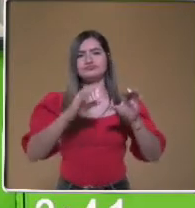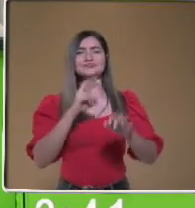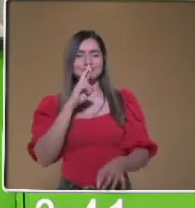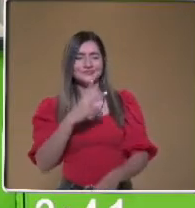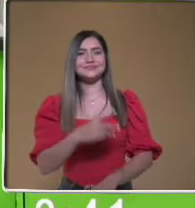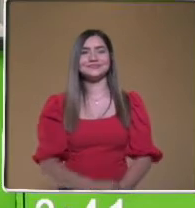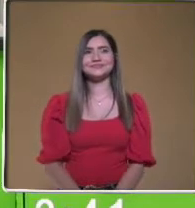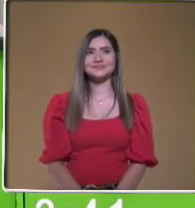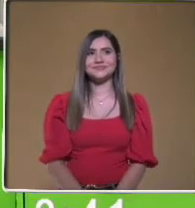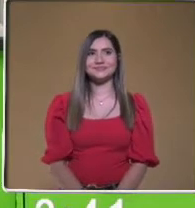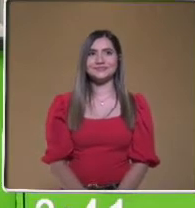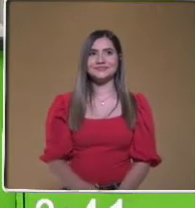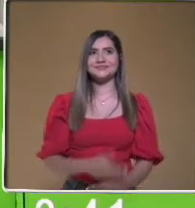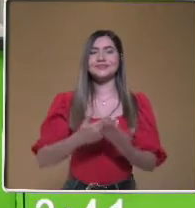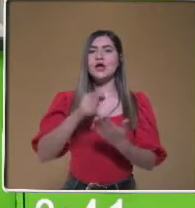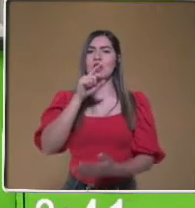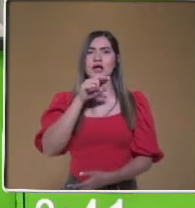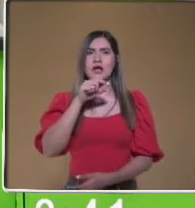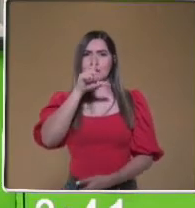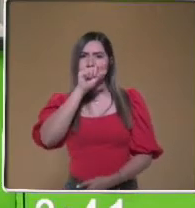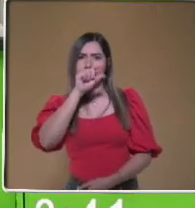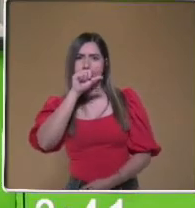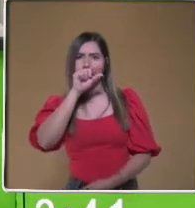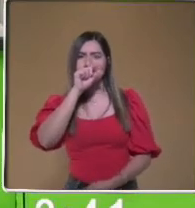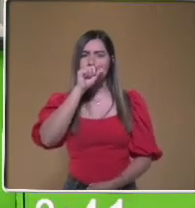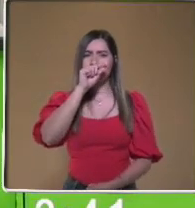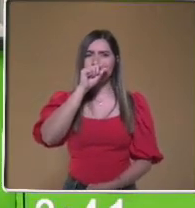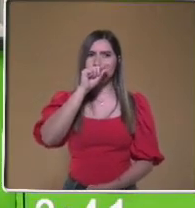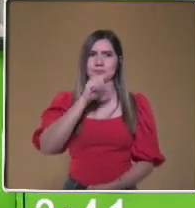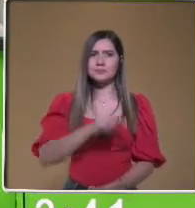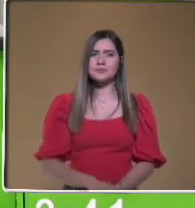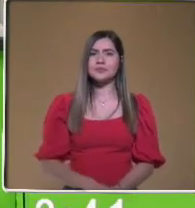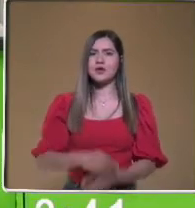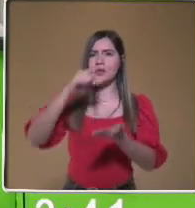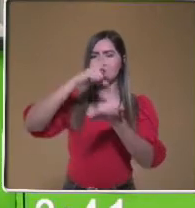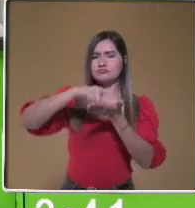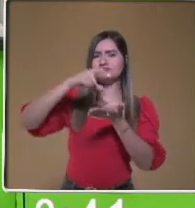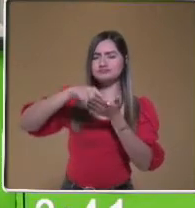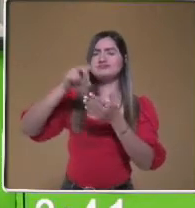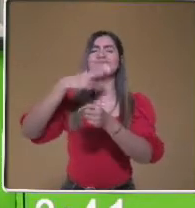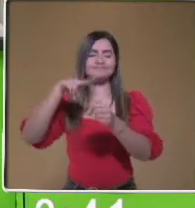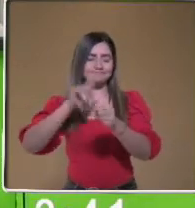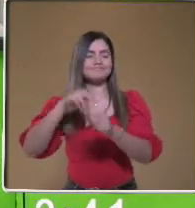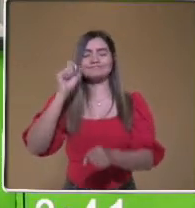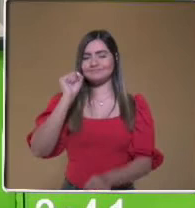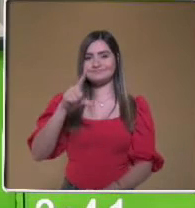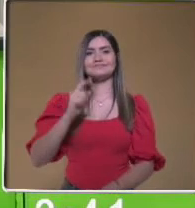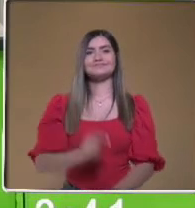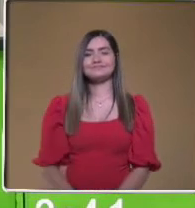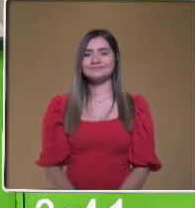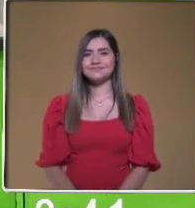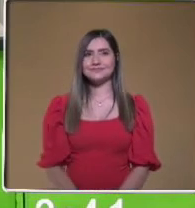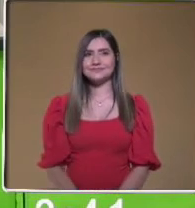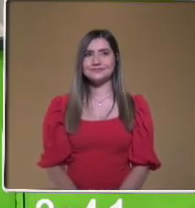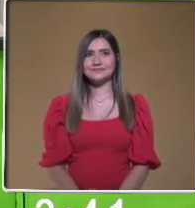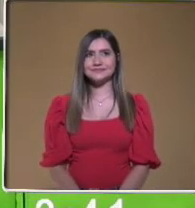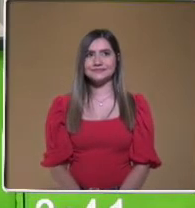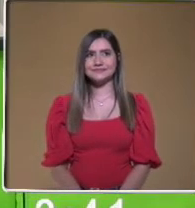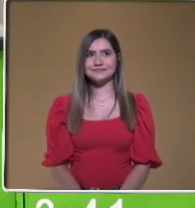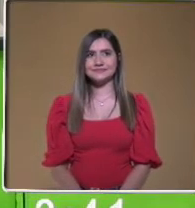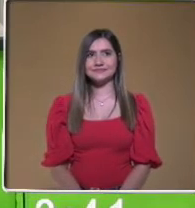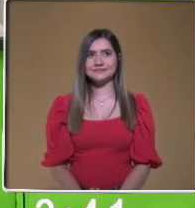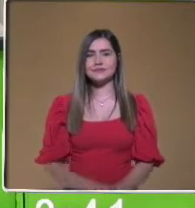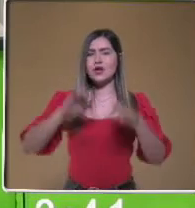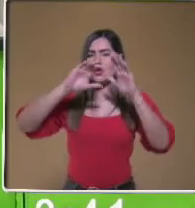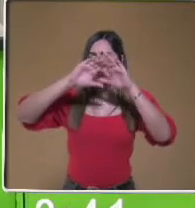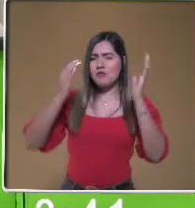la piernita de pollo, pues es un consumo orgánico, ¿sí? Ese es, pues de cierta manera no daña el ambiente, los